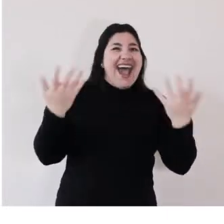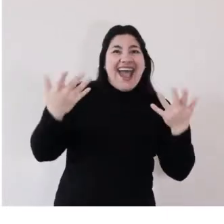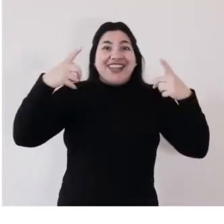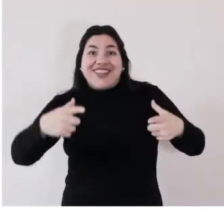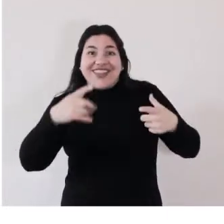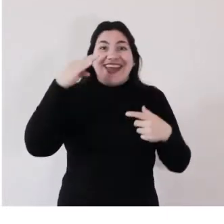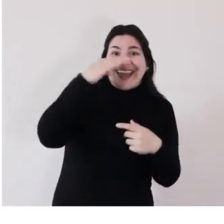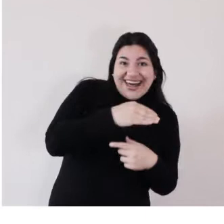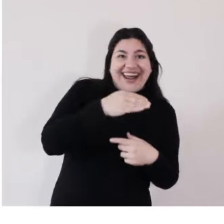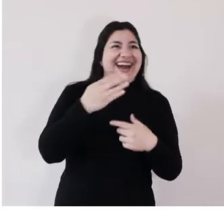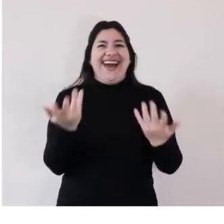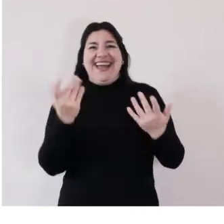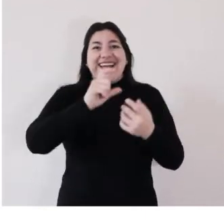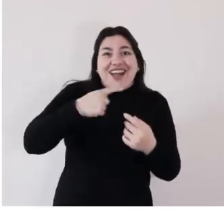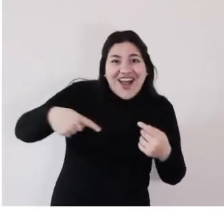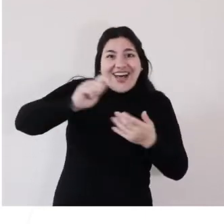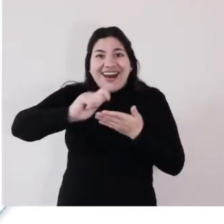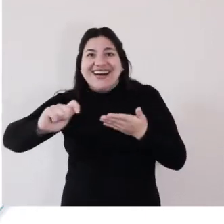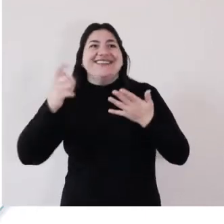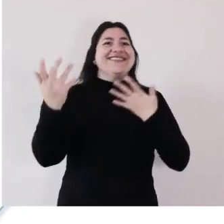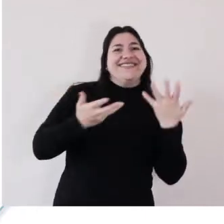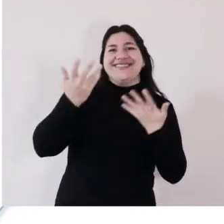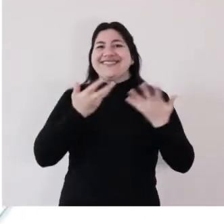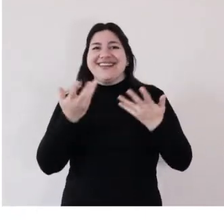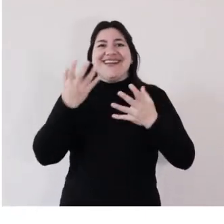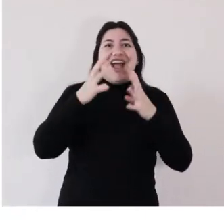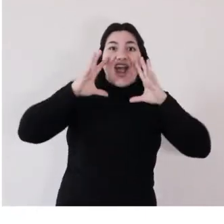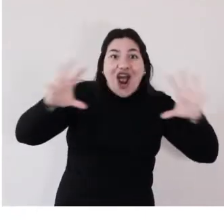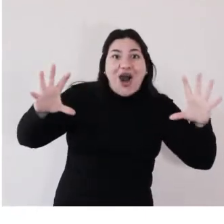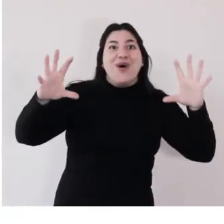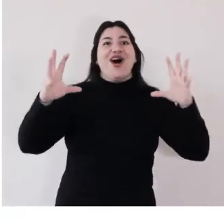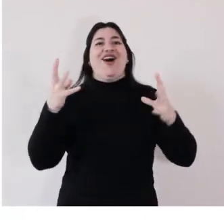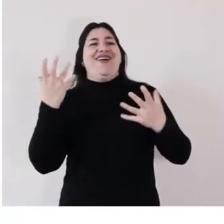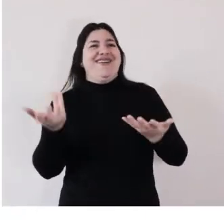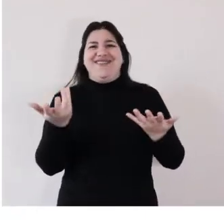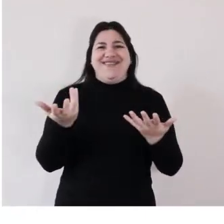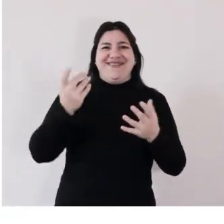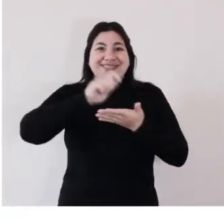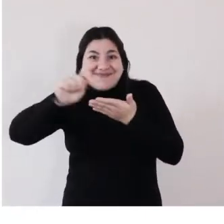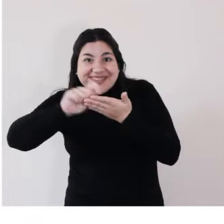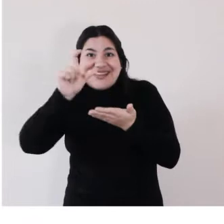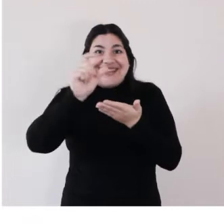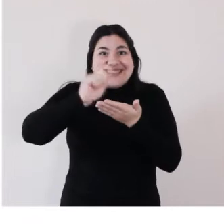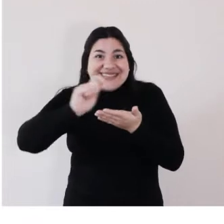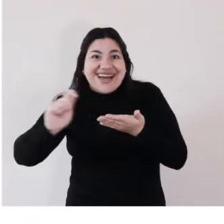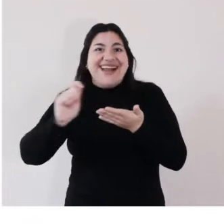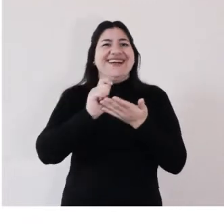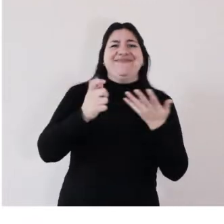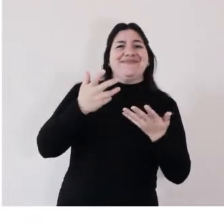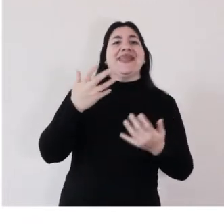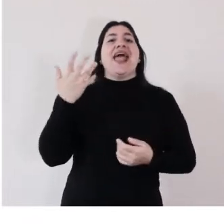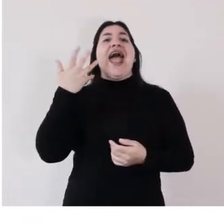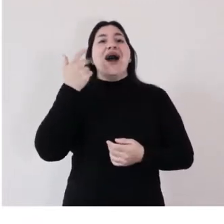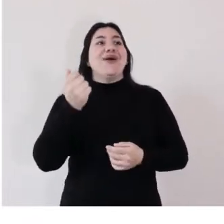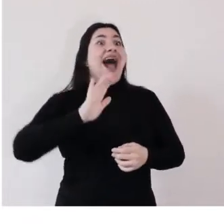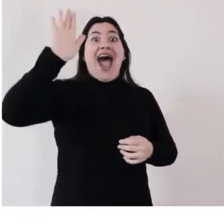tortita negra. Lápice de colores. Un globo azul. Una pelota. ¡Tisas! Gritan los chicos.